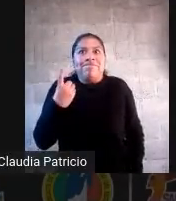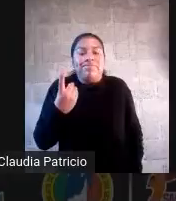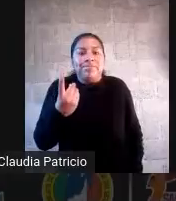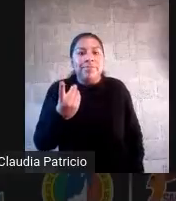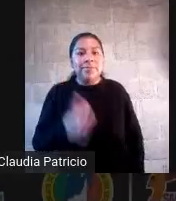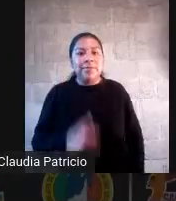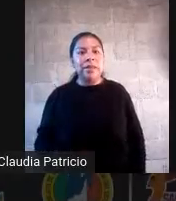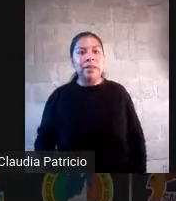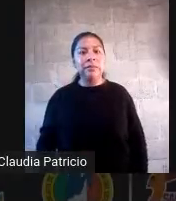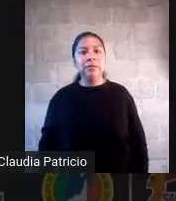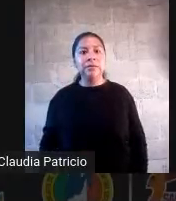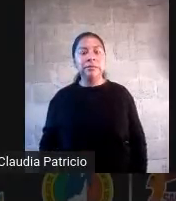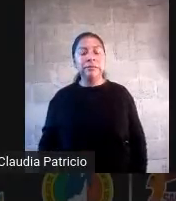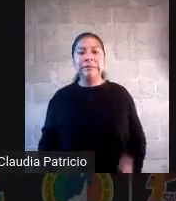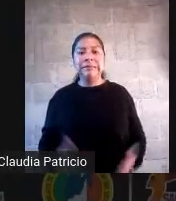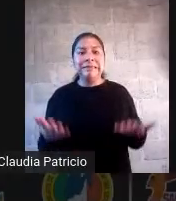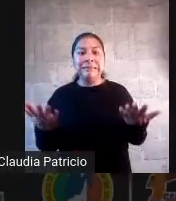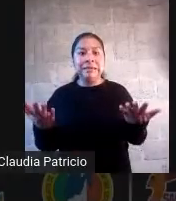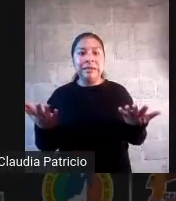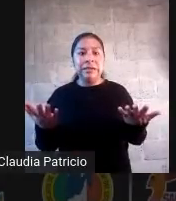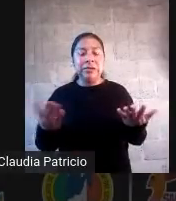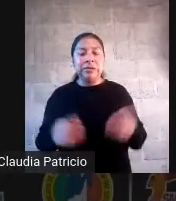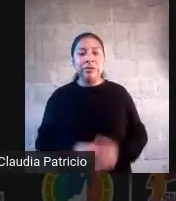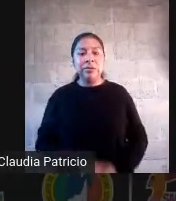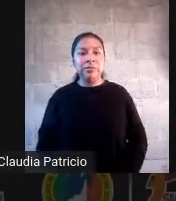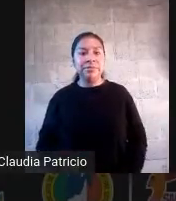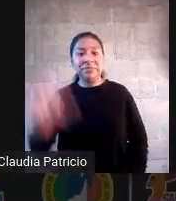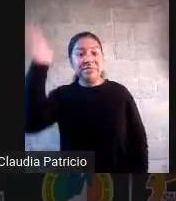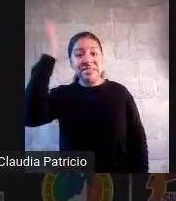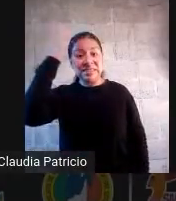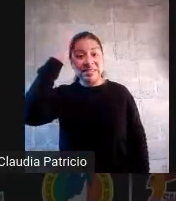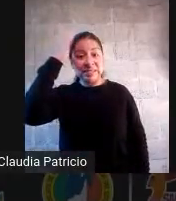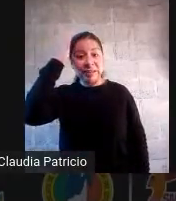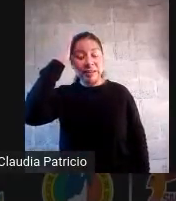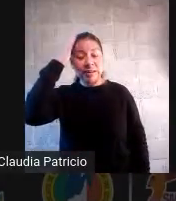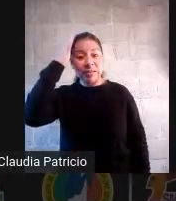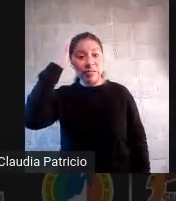los directivos. O sea, la autoridad, por lo menos hablo de la federal,